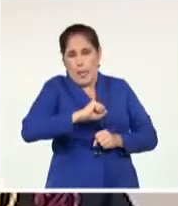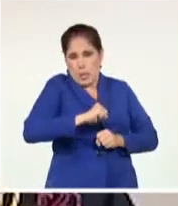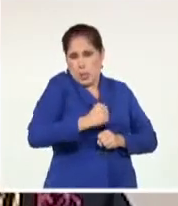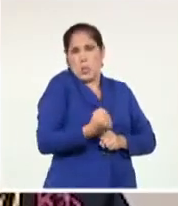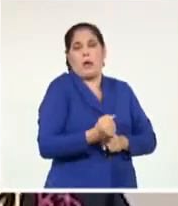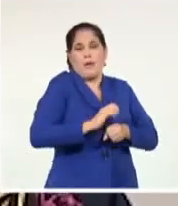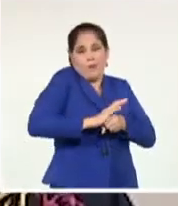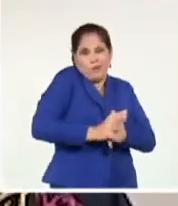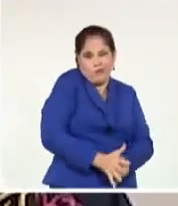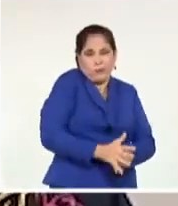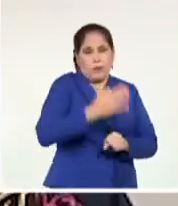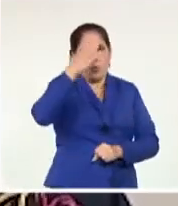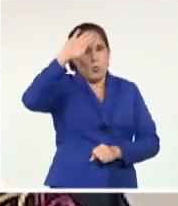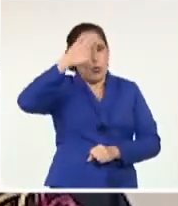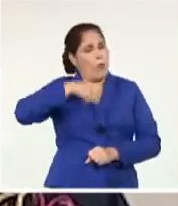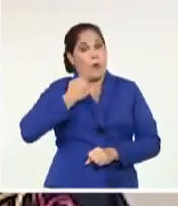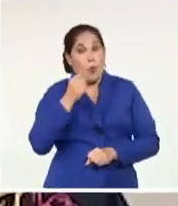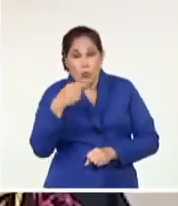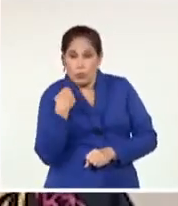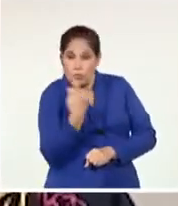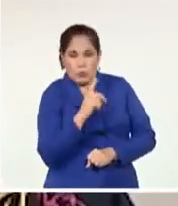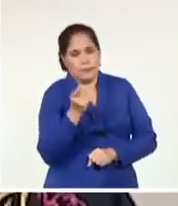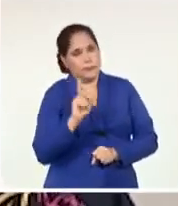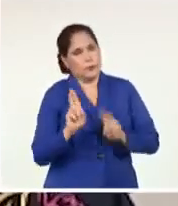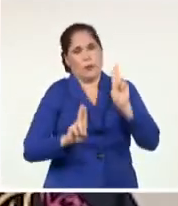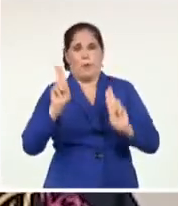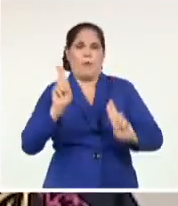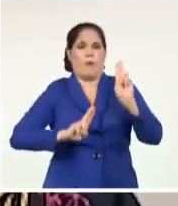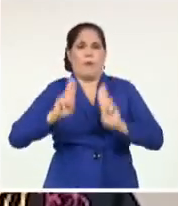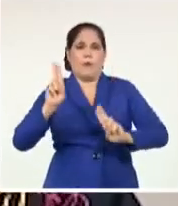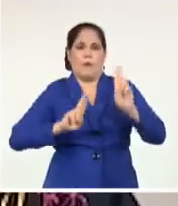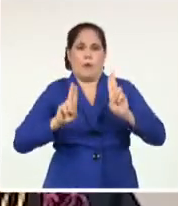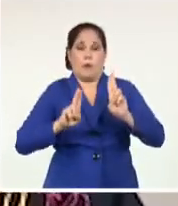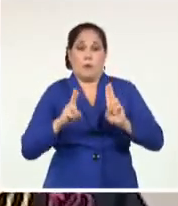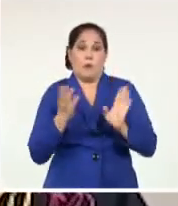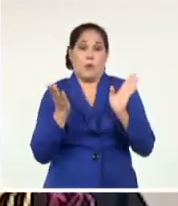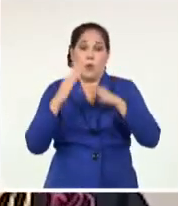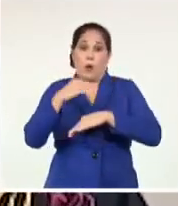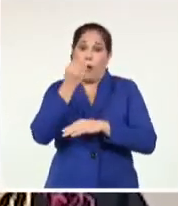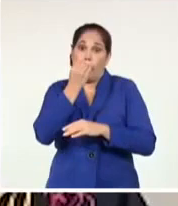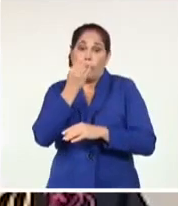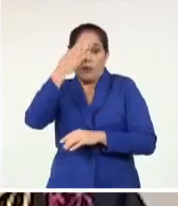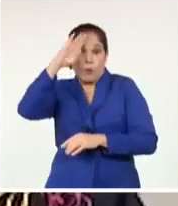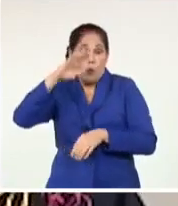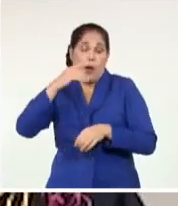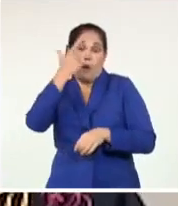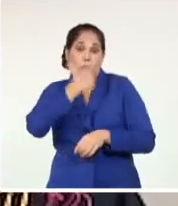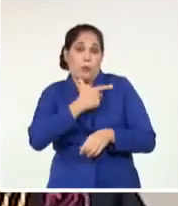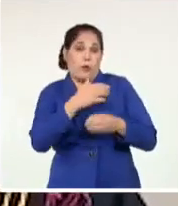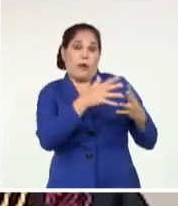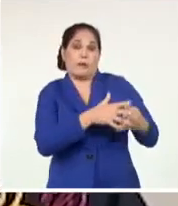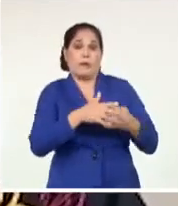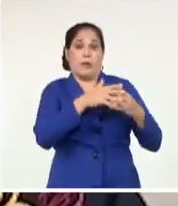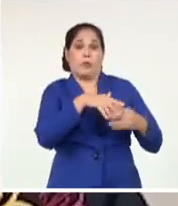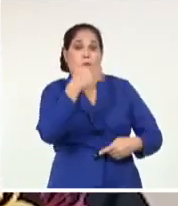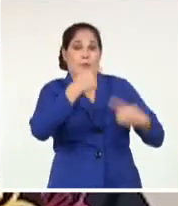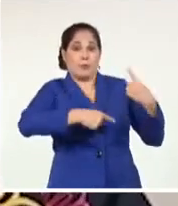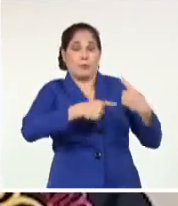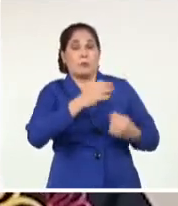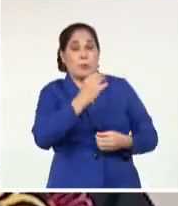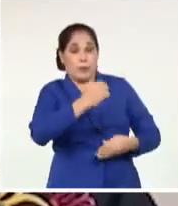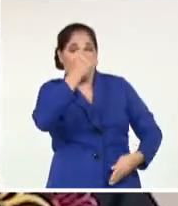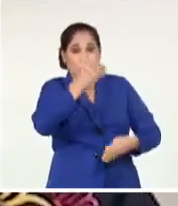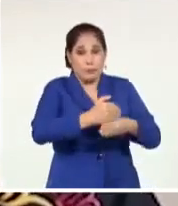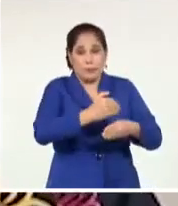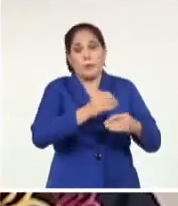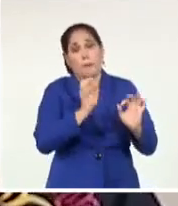en donde se están escaseando los alimentos y los insumos para la producción alimentaria,